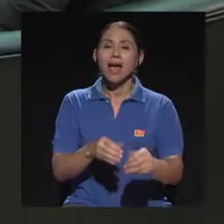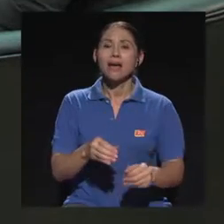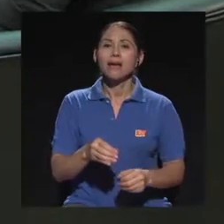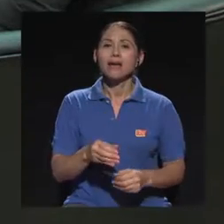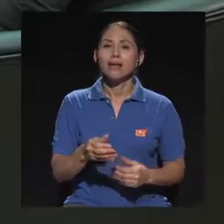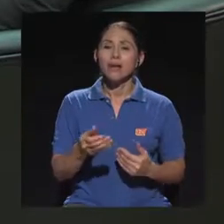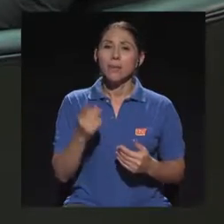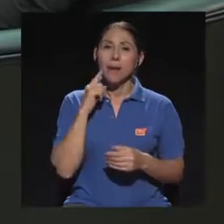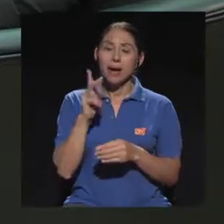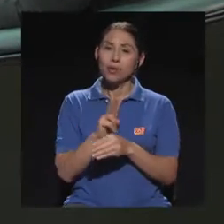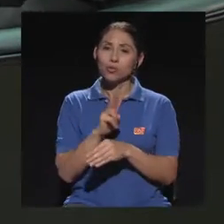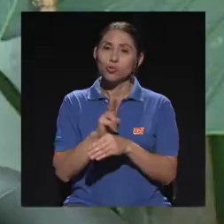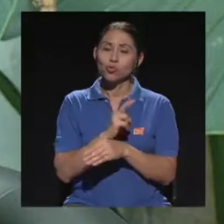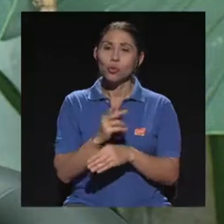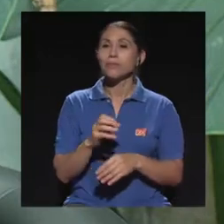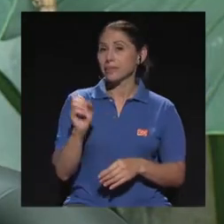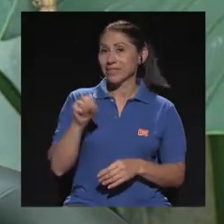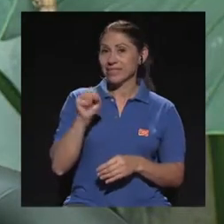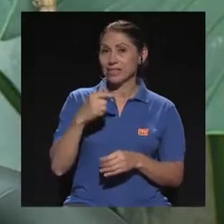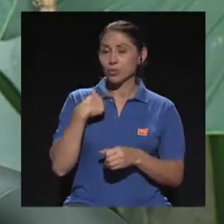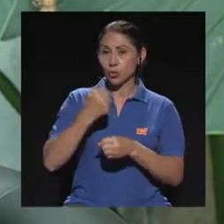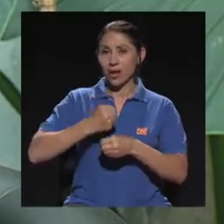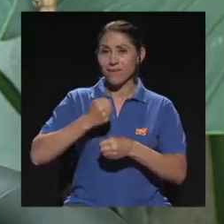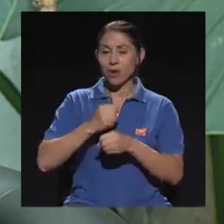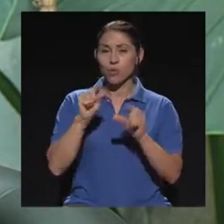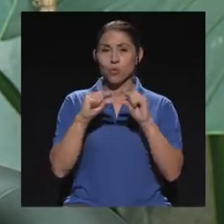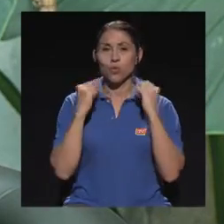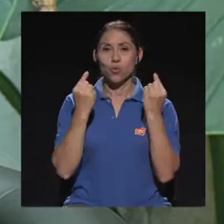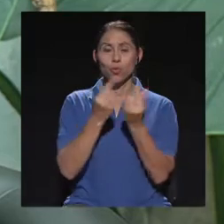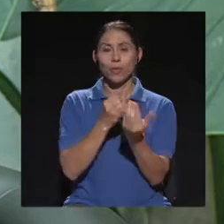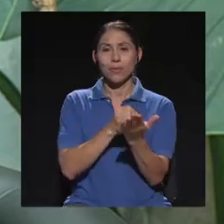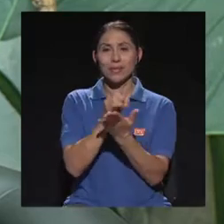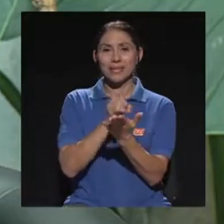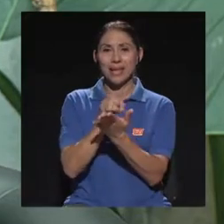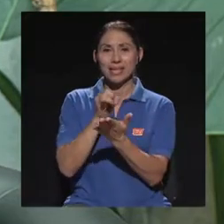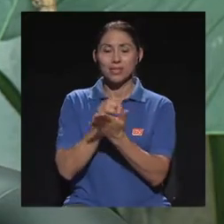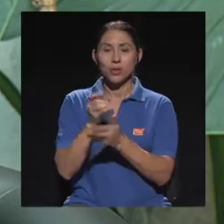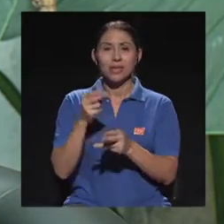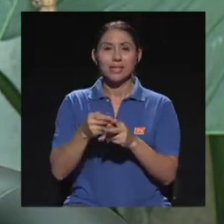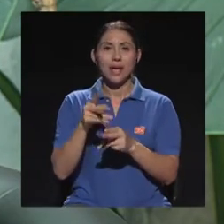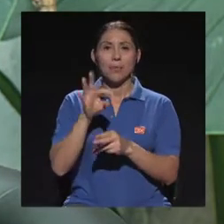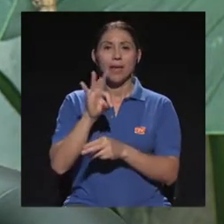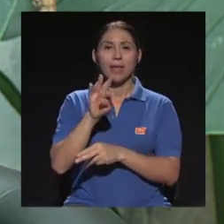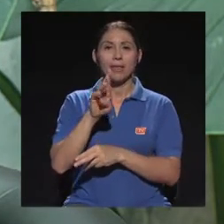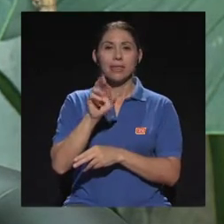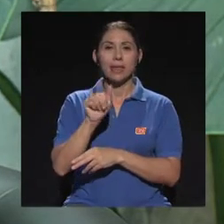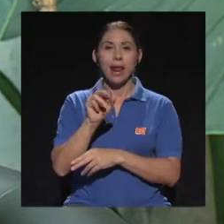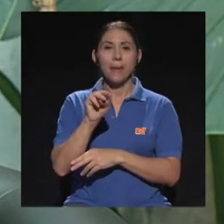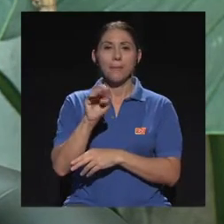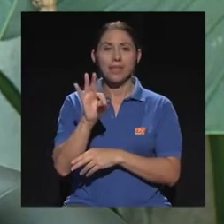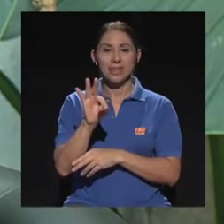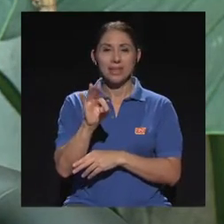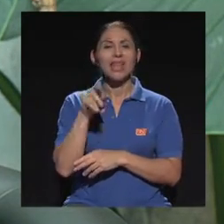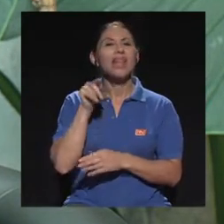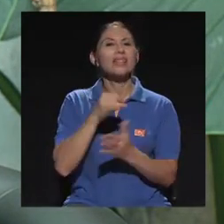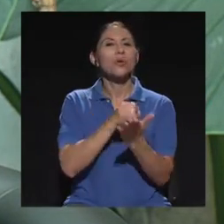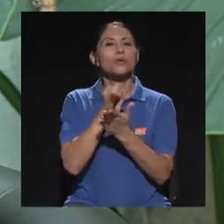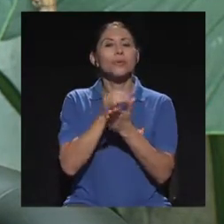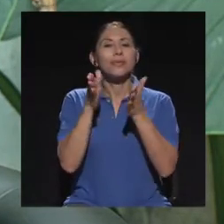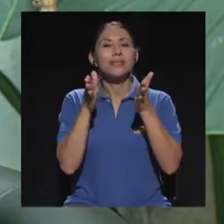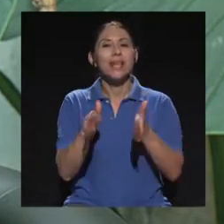para el uso. Sí, yo trabajo en un grupo de investigación, Tramil, que somos